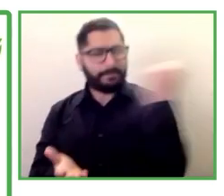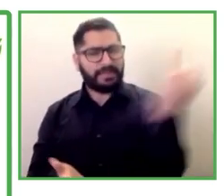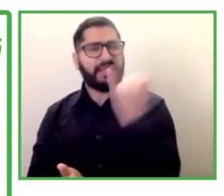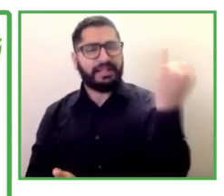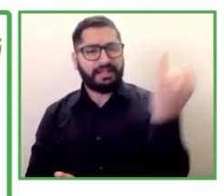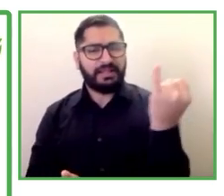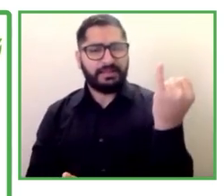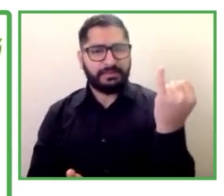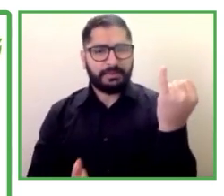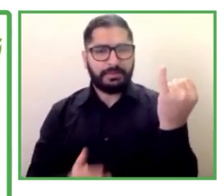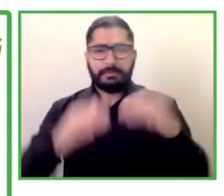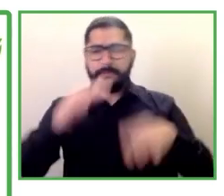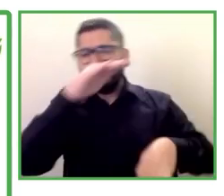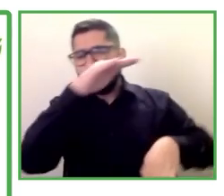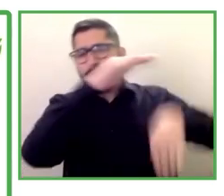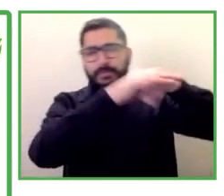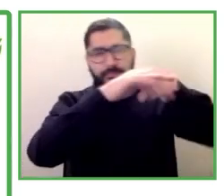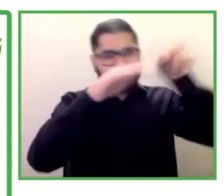útil y productivo